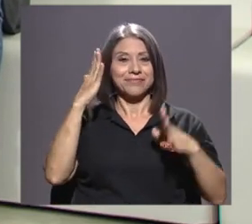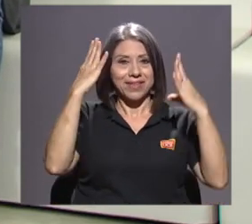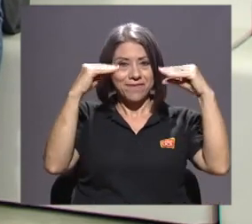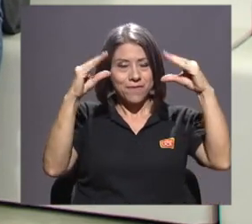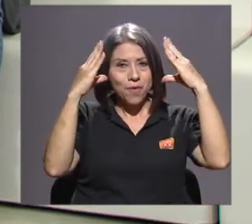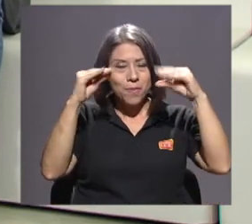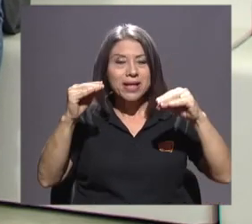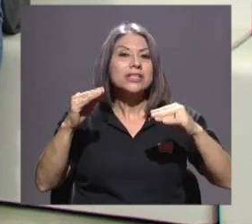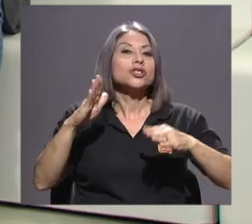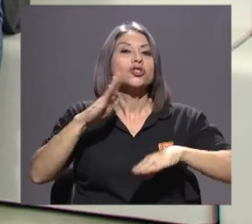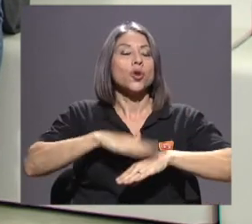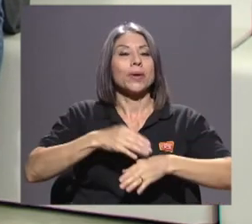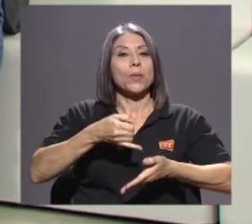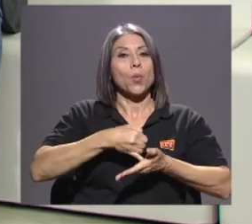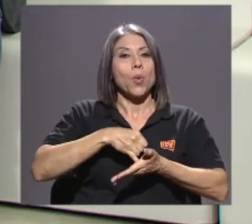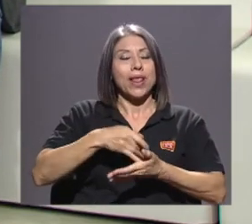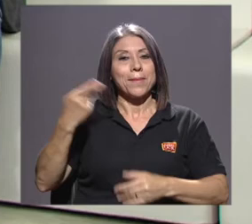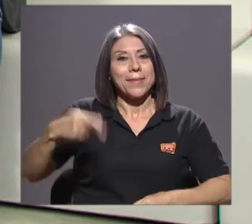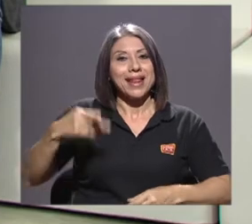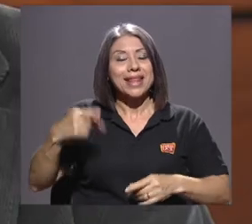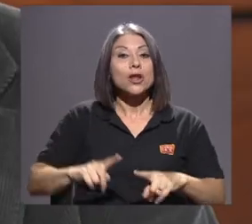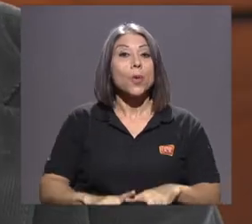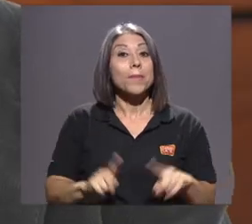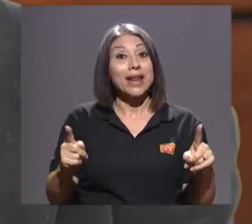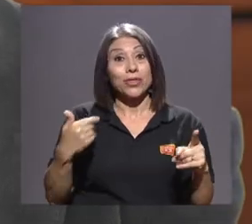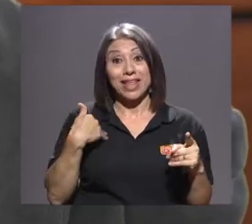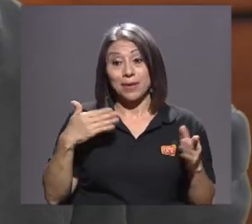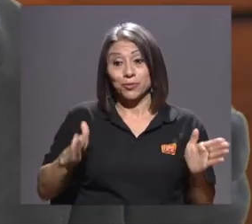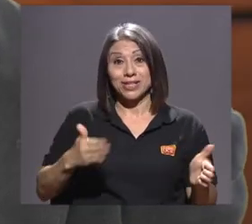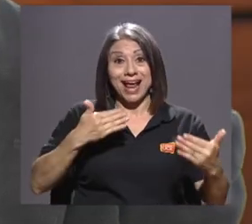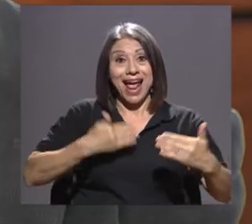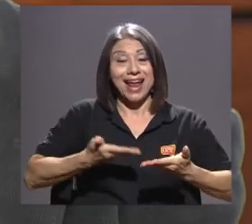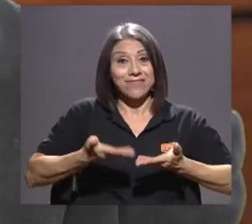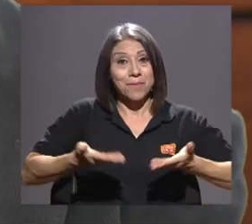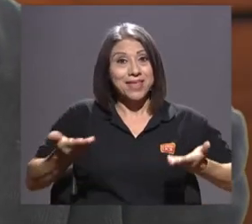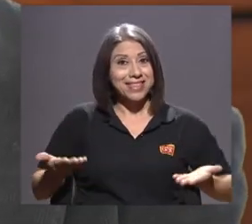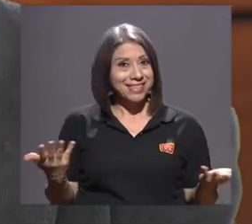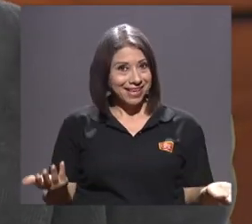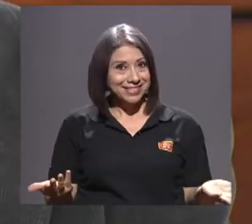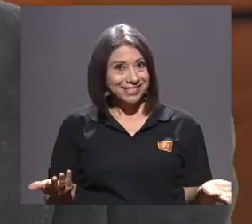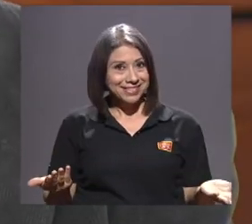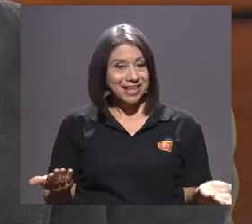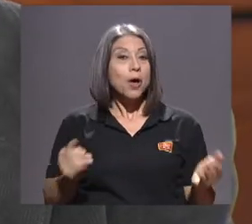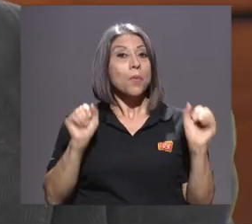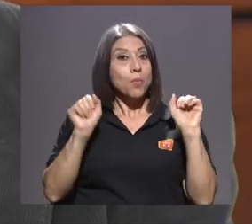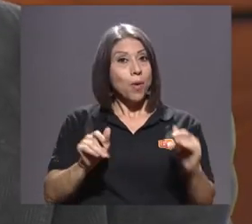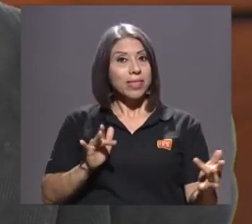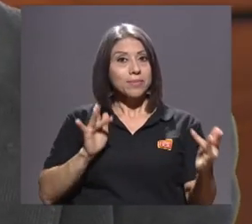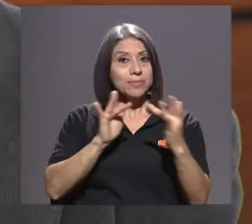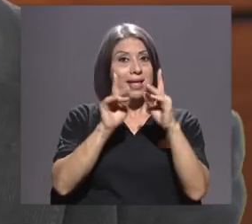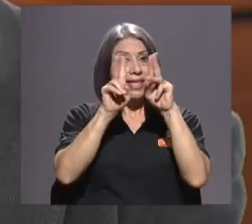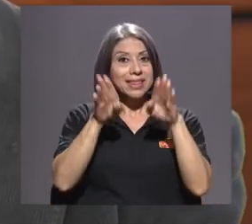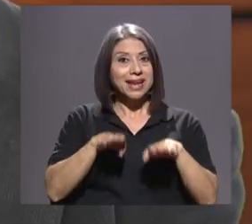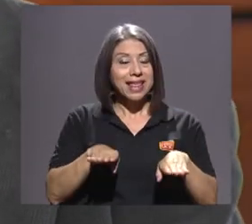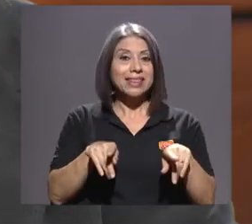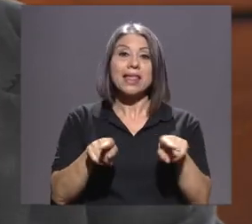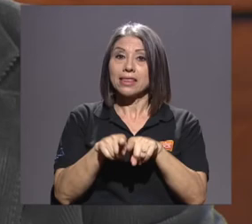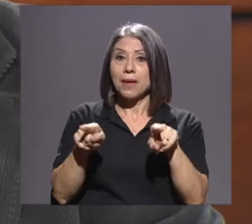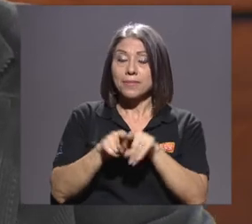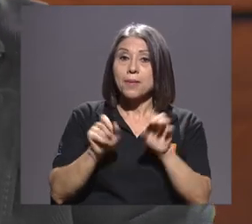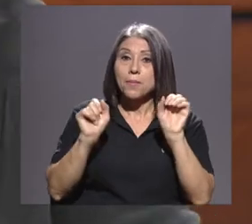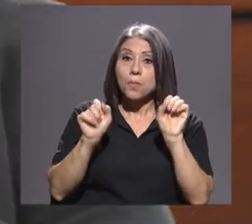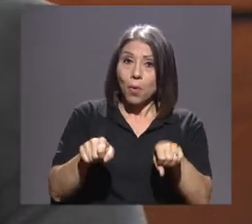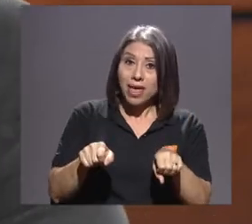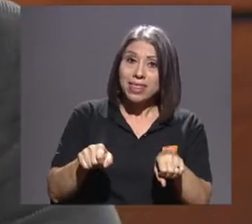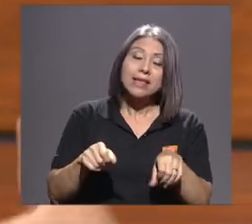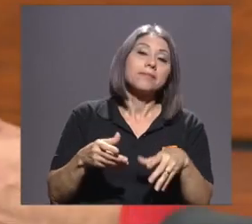vulnerabilidad, de peligro, pero tenemos estas herramientas disponibles en internet, pero también se pueden